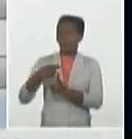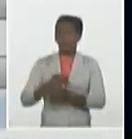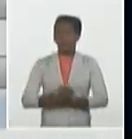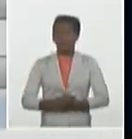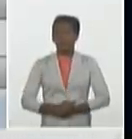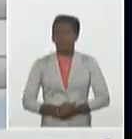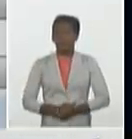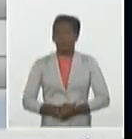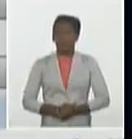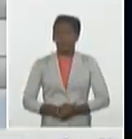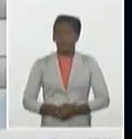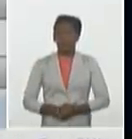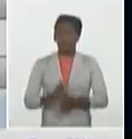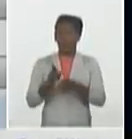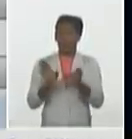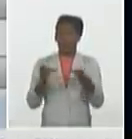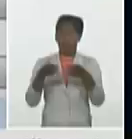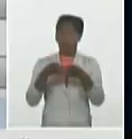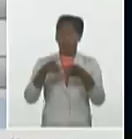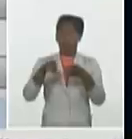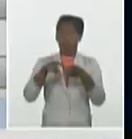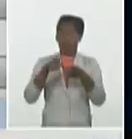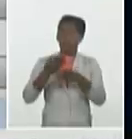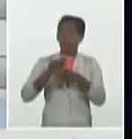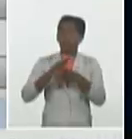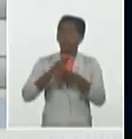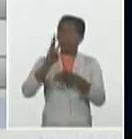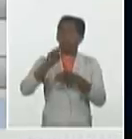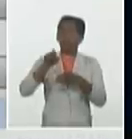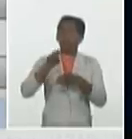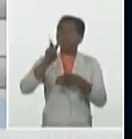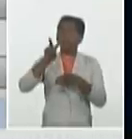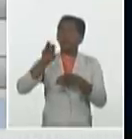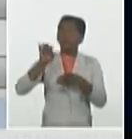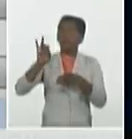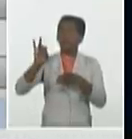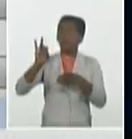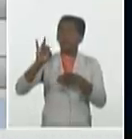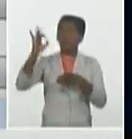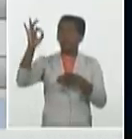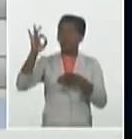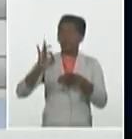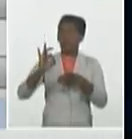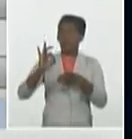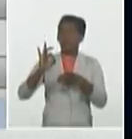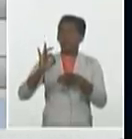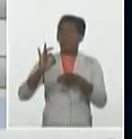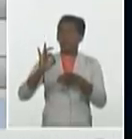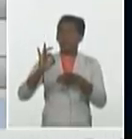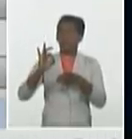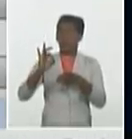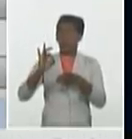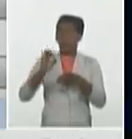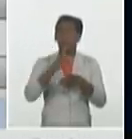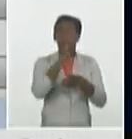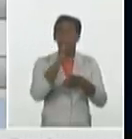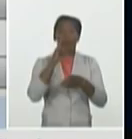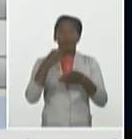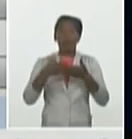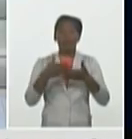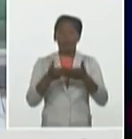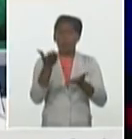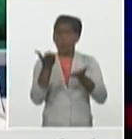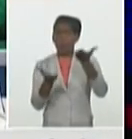Estamos hablando de que el 3,27% de todas las muestras que se han analizado resultaron